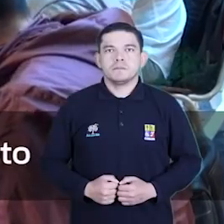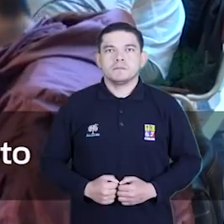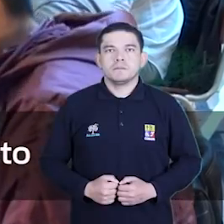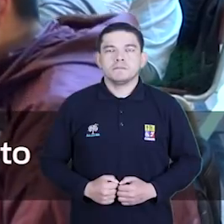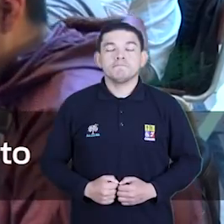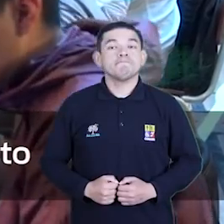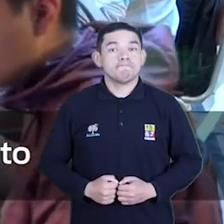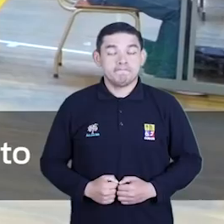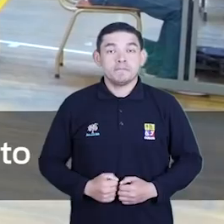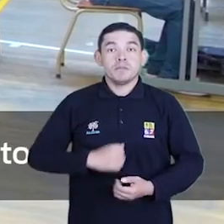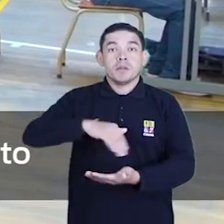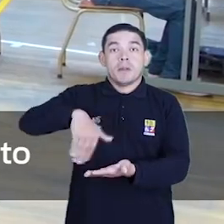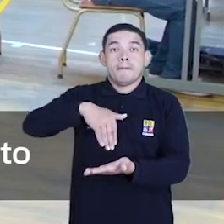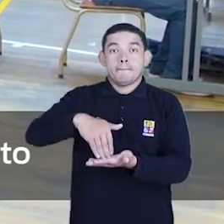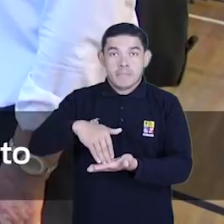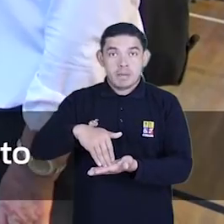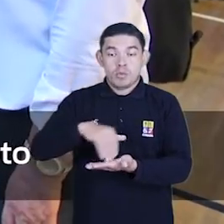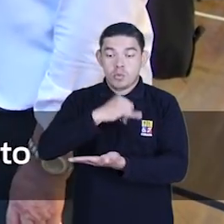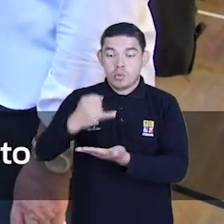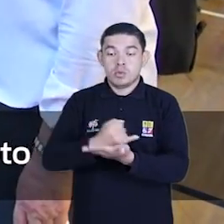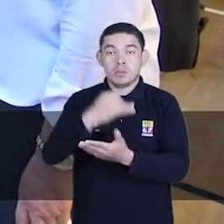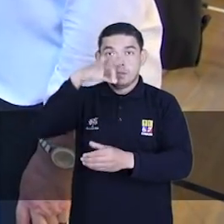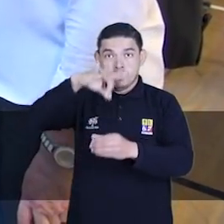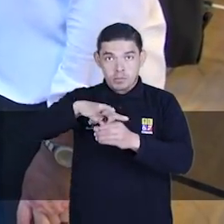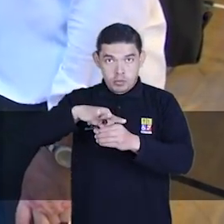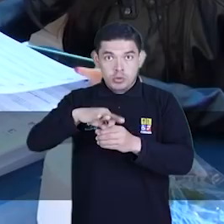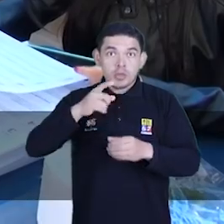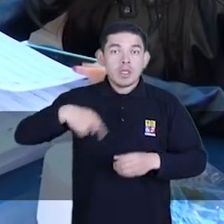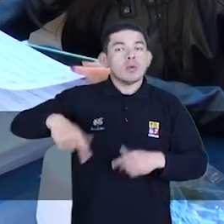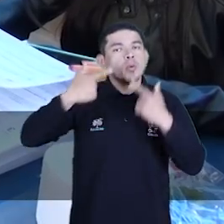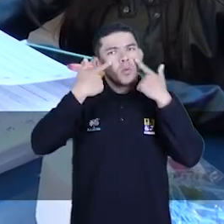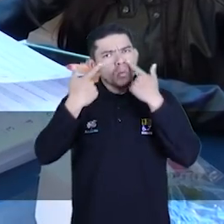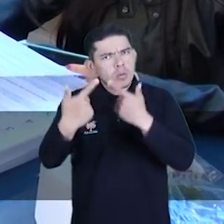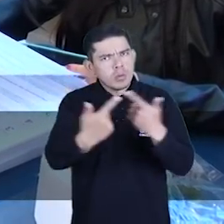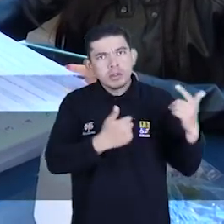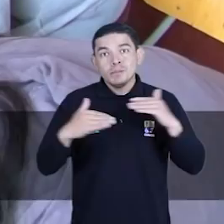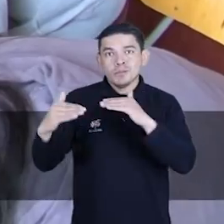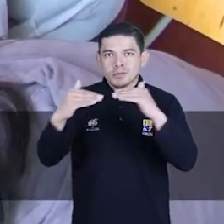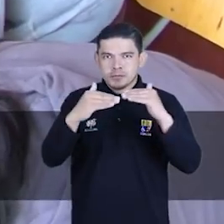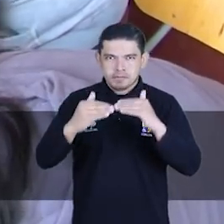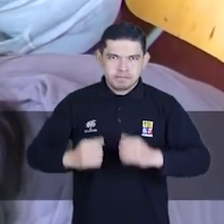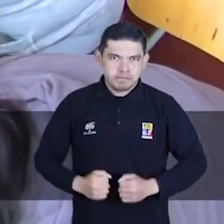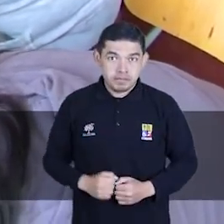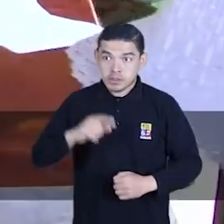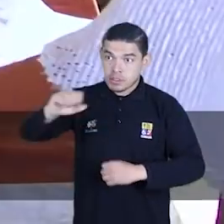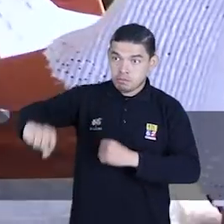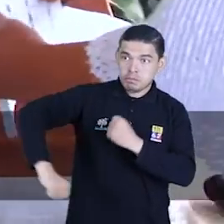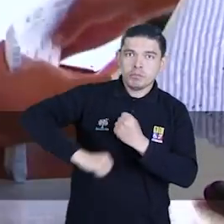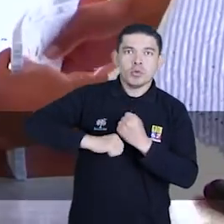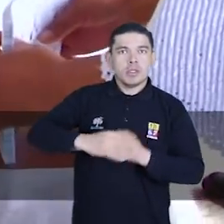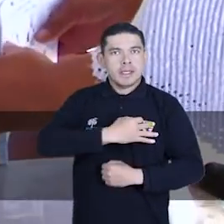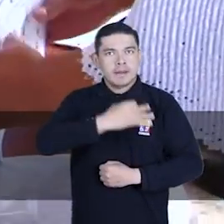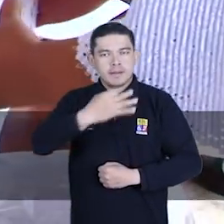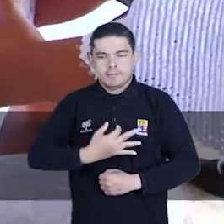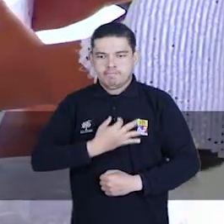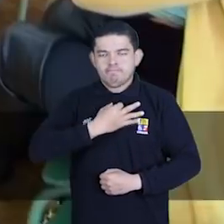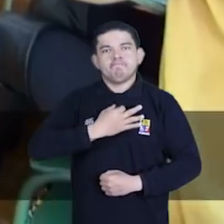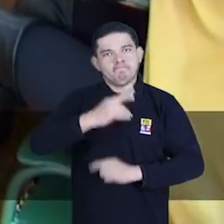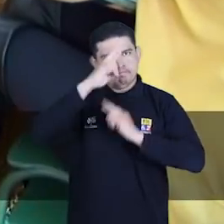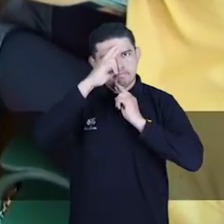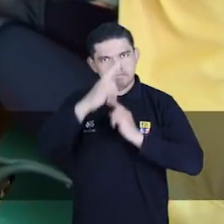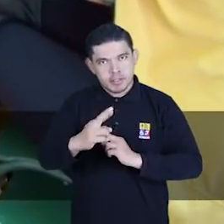Los miembros de las juntas receptoras del voto son los garantes de la democracia. Su aporte ético y cívico